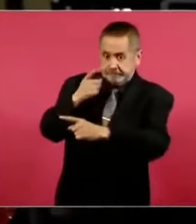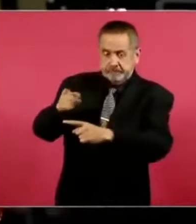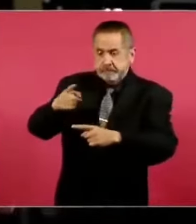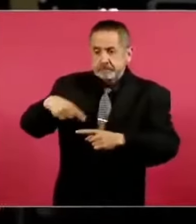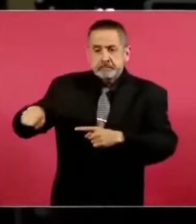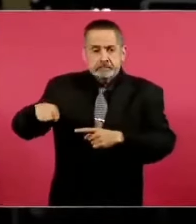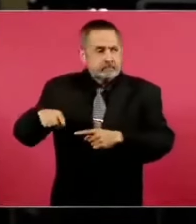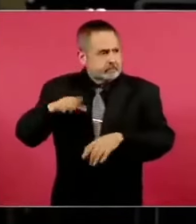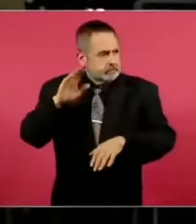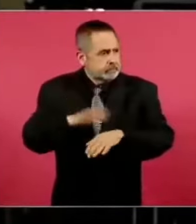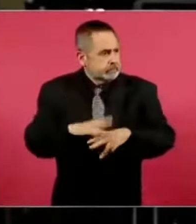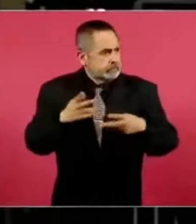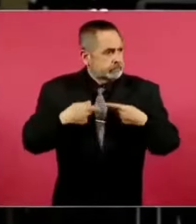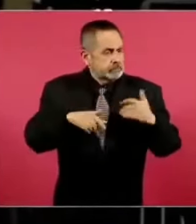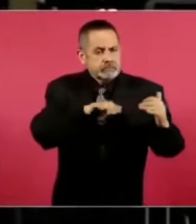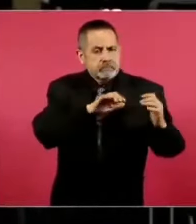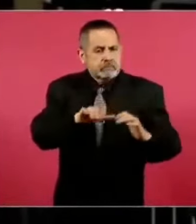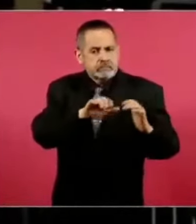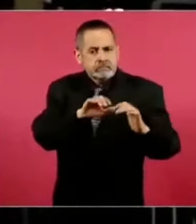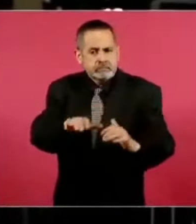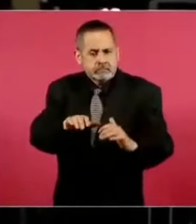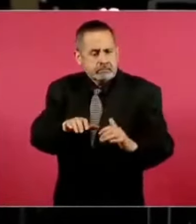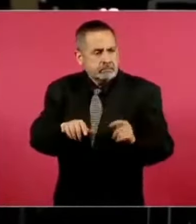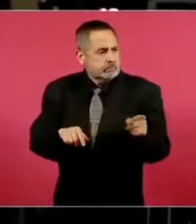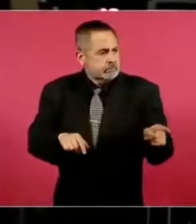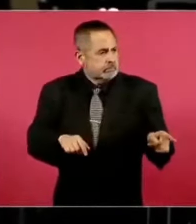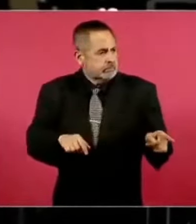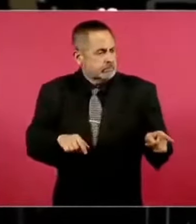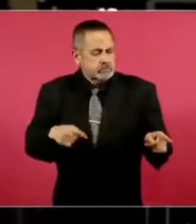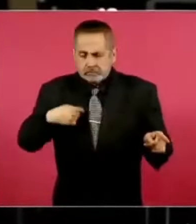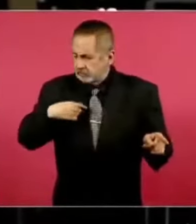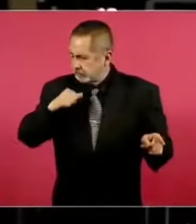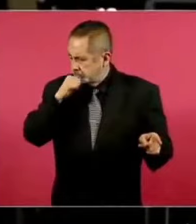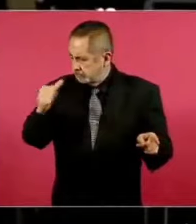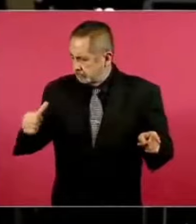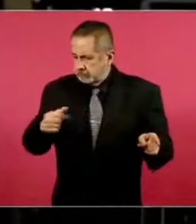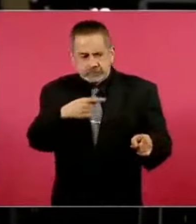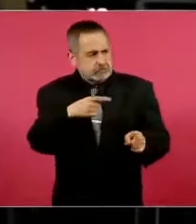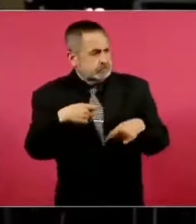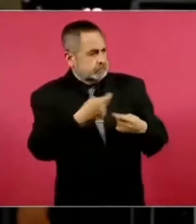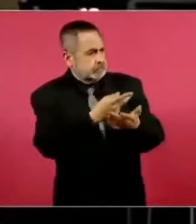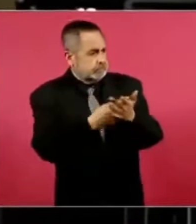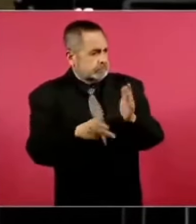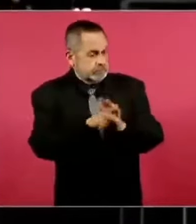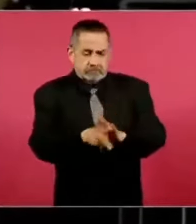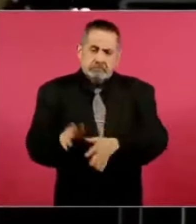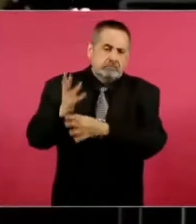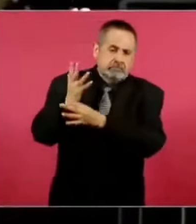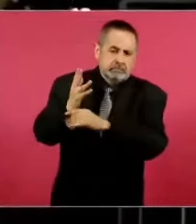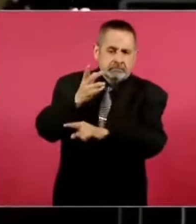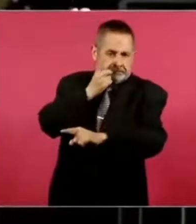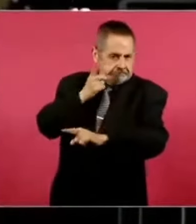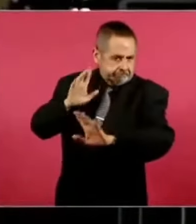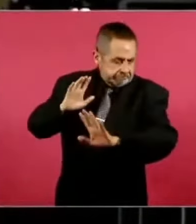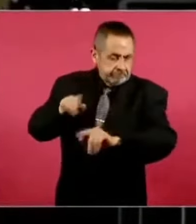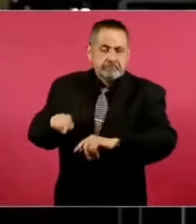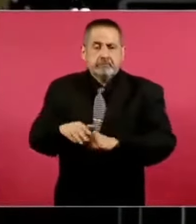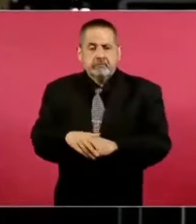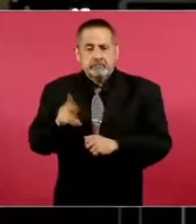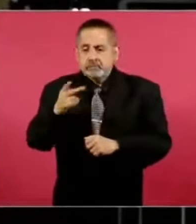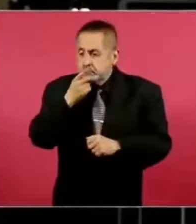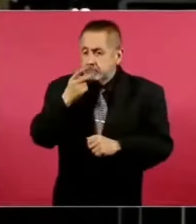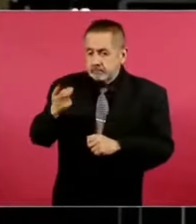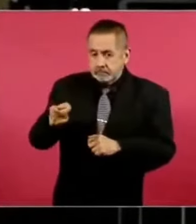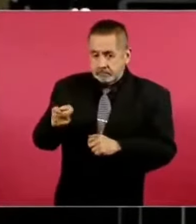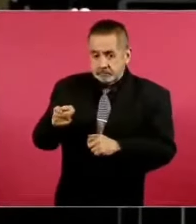más personal que no estuvo en pandemia y que ya los han basificado de acuerdo a su argumento. Pero que lo que se les ha dicho,